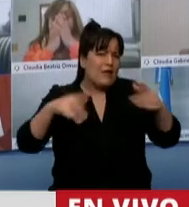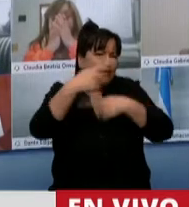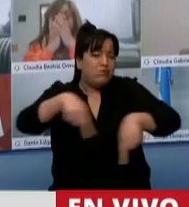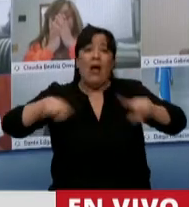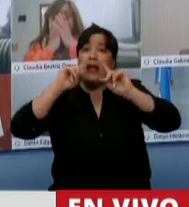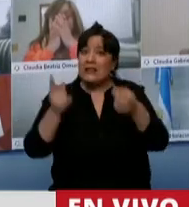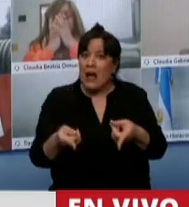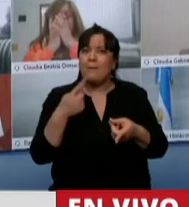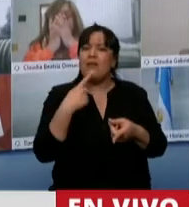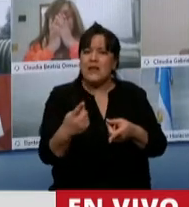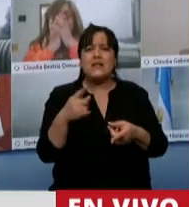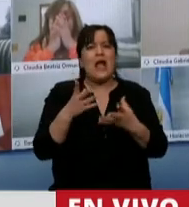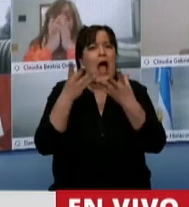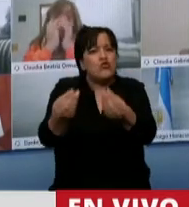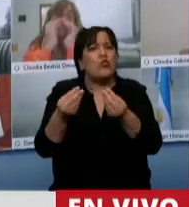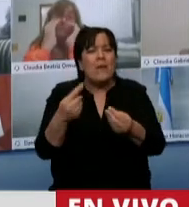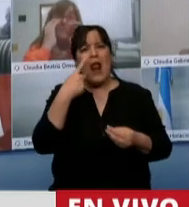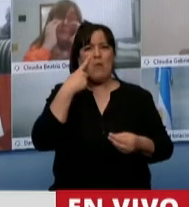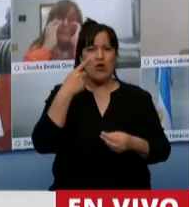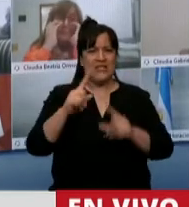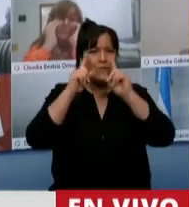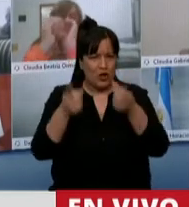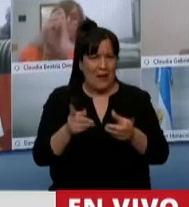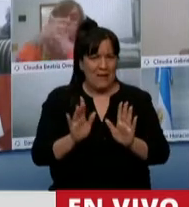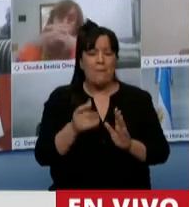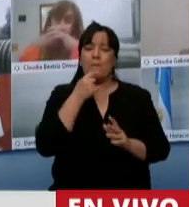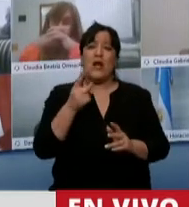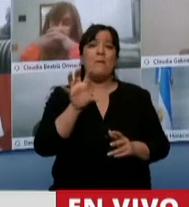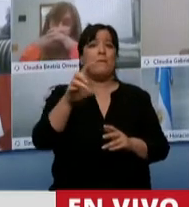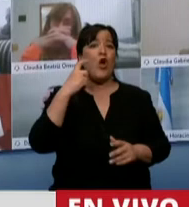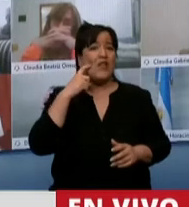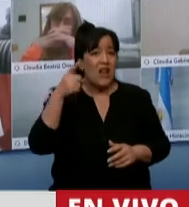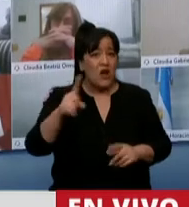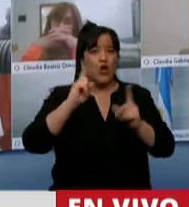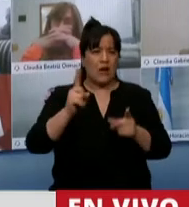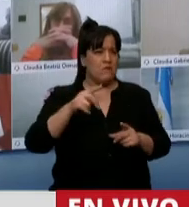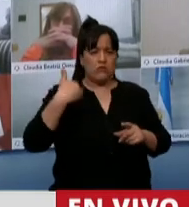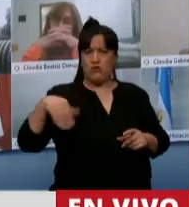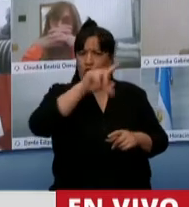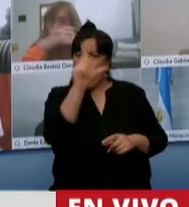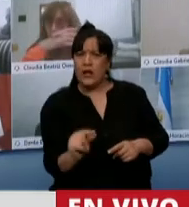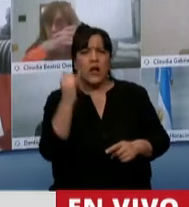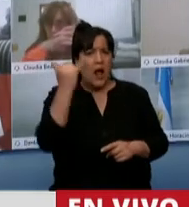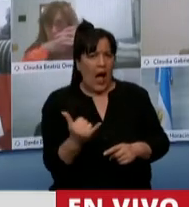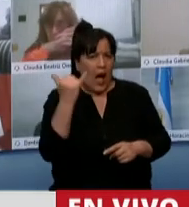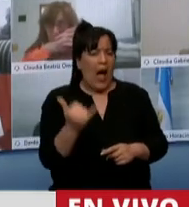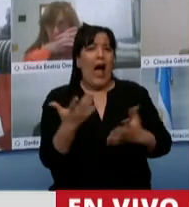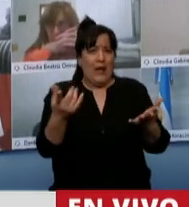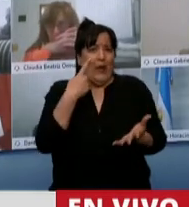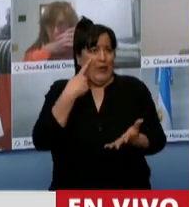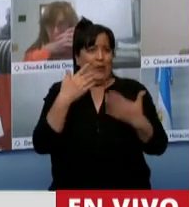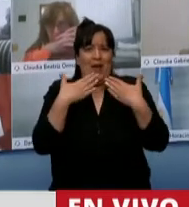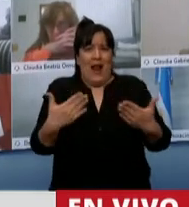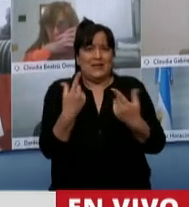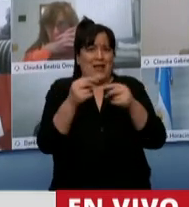establece una línea especial de ayuda a los municipios. En Entre Ríos y en muchos lugares de nuestro país hay ciudades que viven esencialmente esta actividad